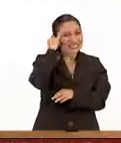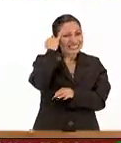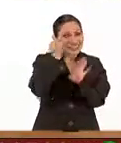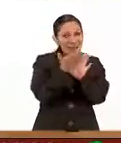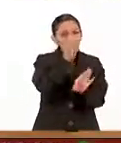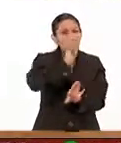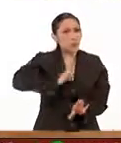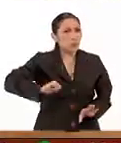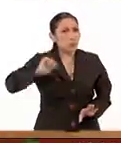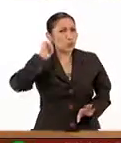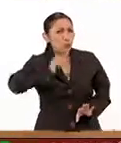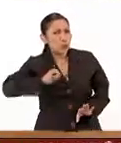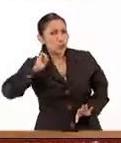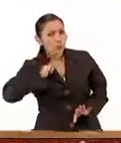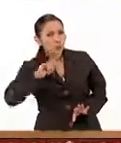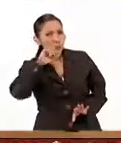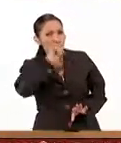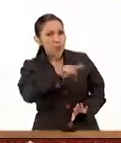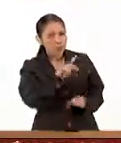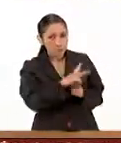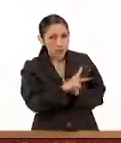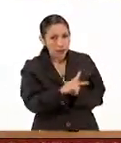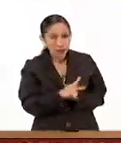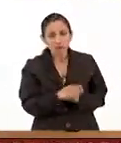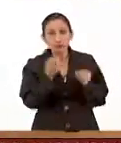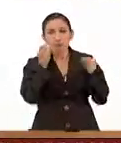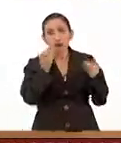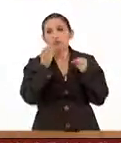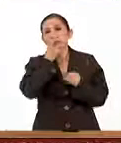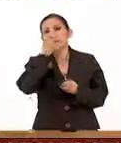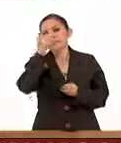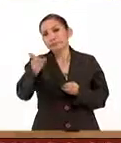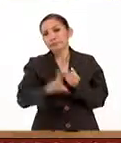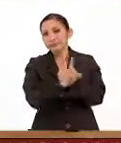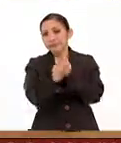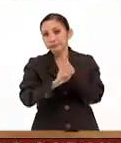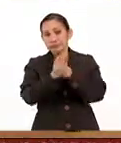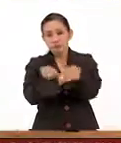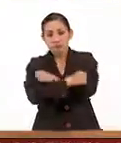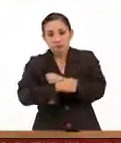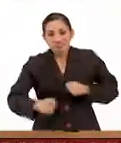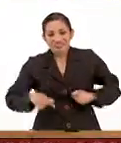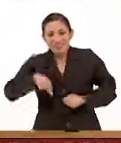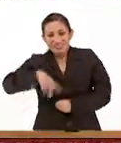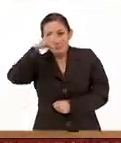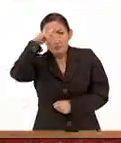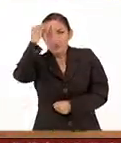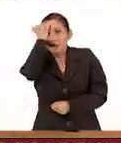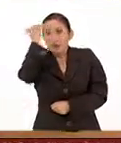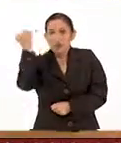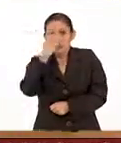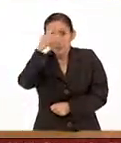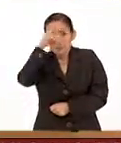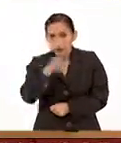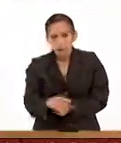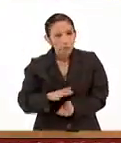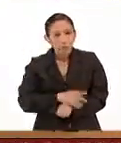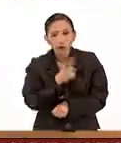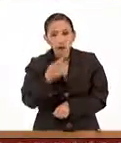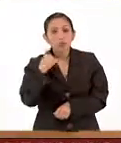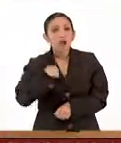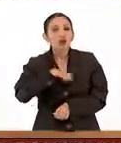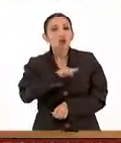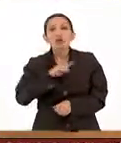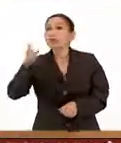recursos propios de un país. Mucho se ha dicho que el problema de la obesidad que tenemos tan terrible en México es porque